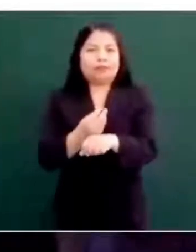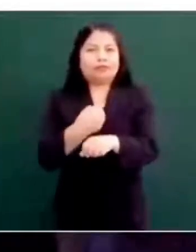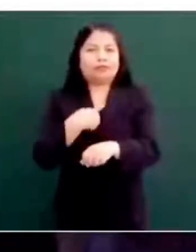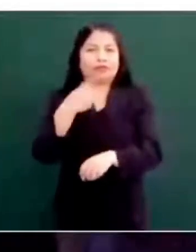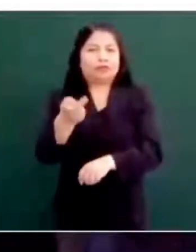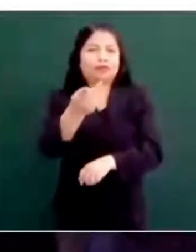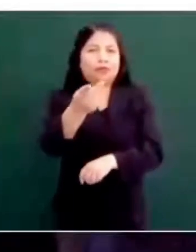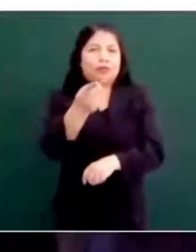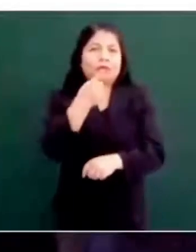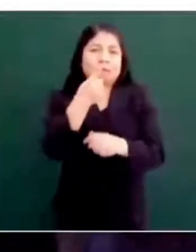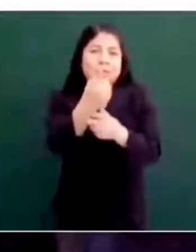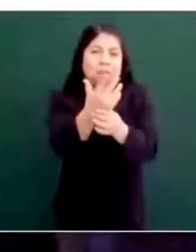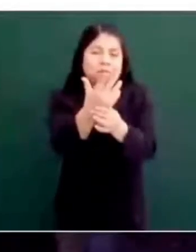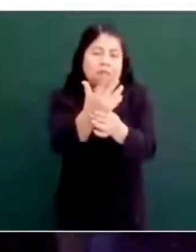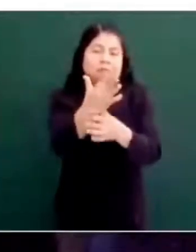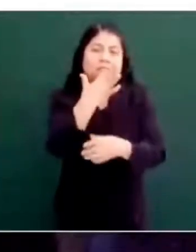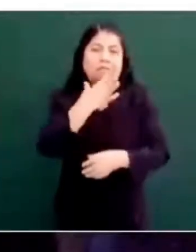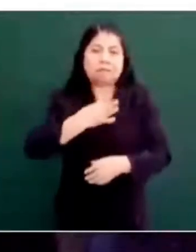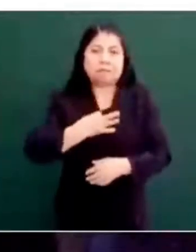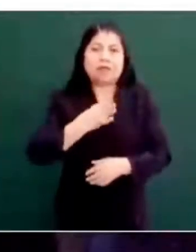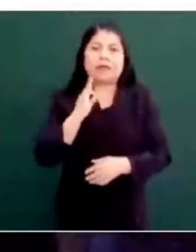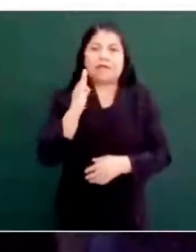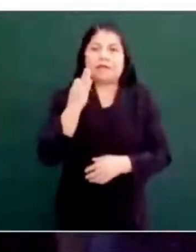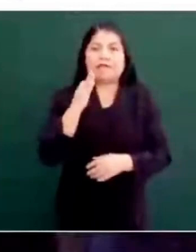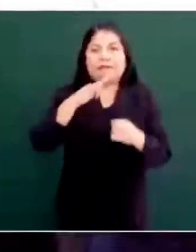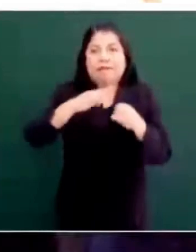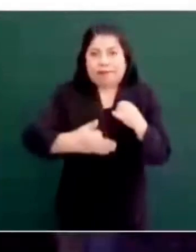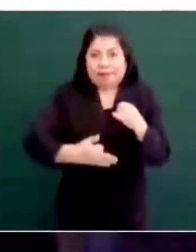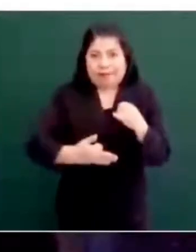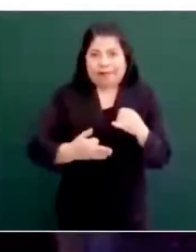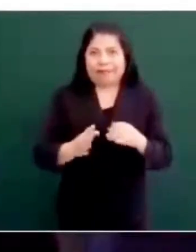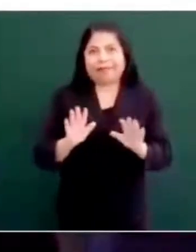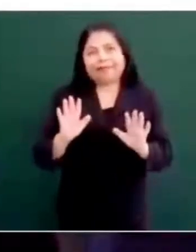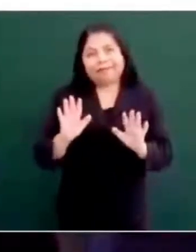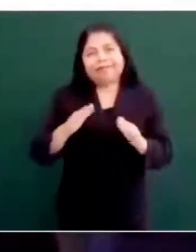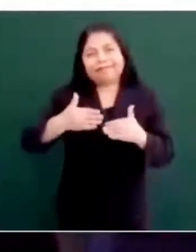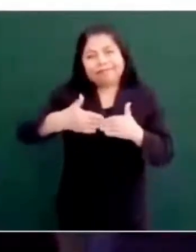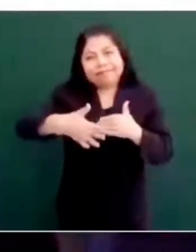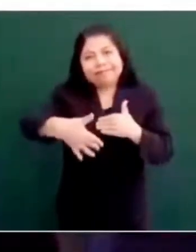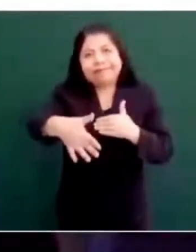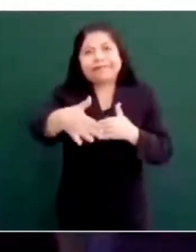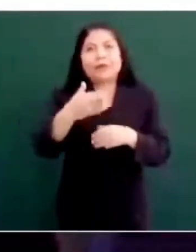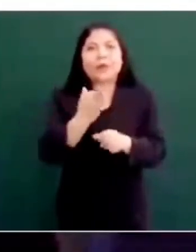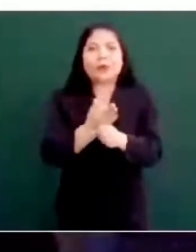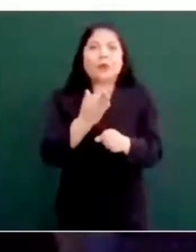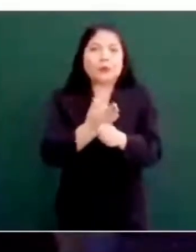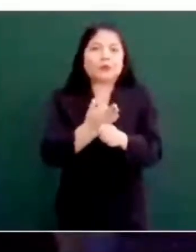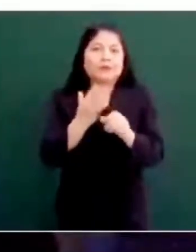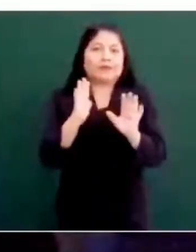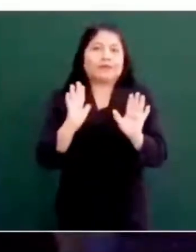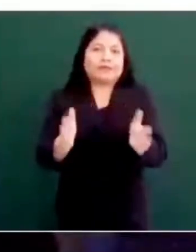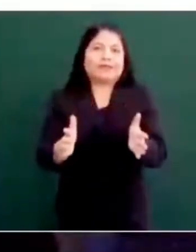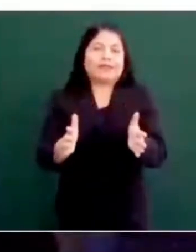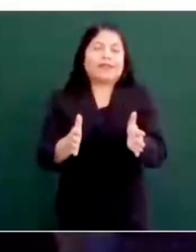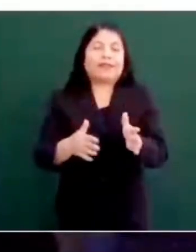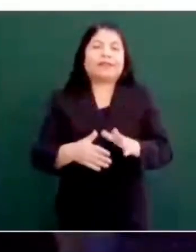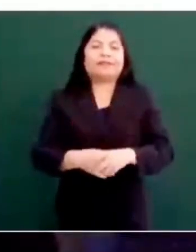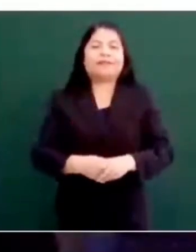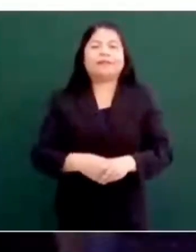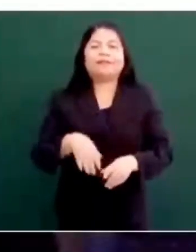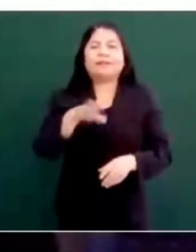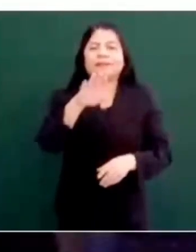muchas felicidades. Me gustaría preguntarle, presidente, sobre los avances de Ixcabal. ¿Cómo va